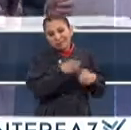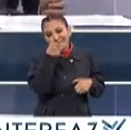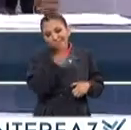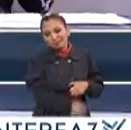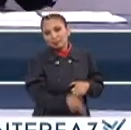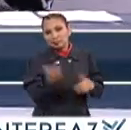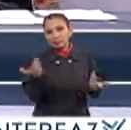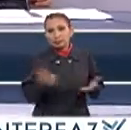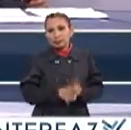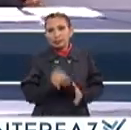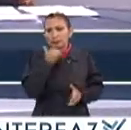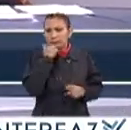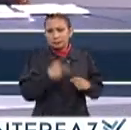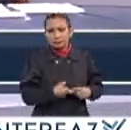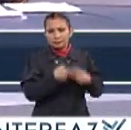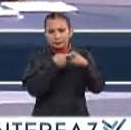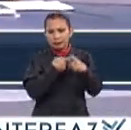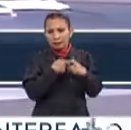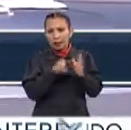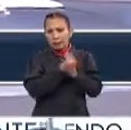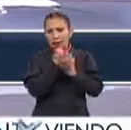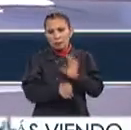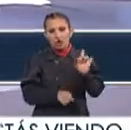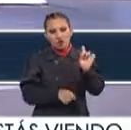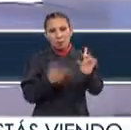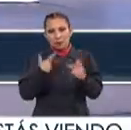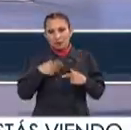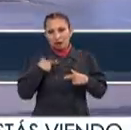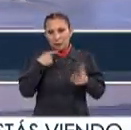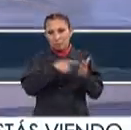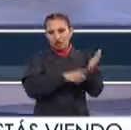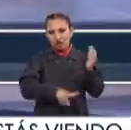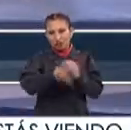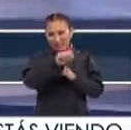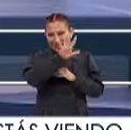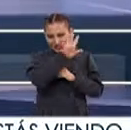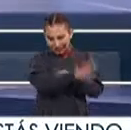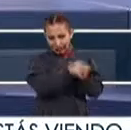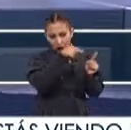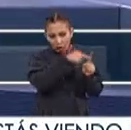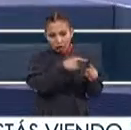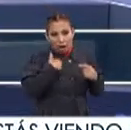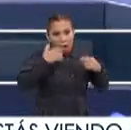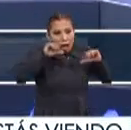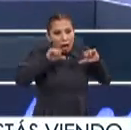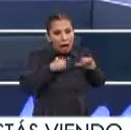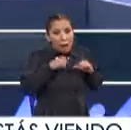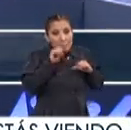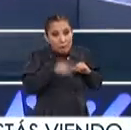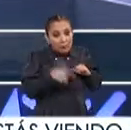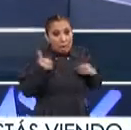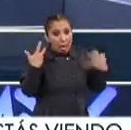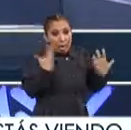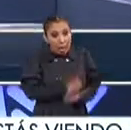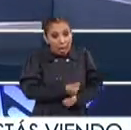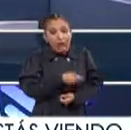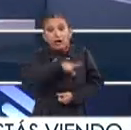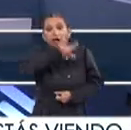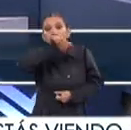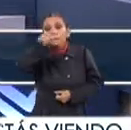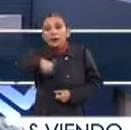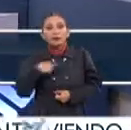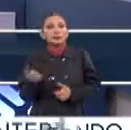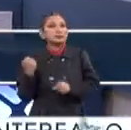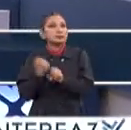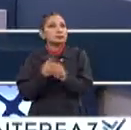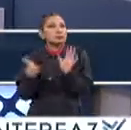Por ejemplo, perdón que le interrumpa Alguien que vivió el temblor del 85 Así es Y que ante una alerta sísmica, incluso